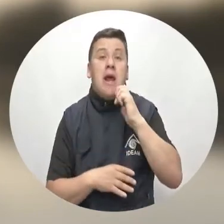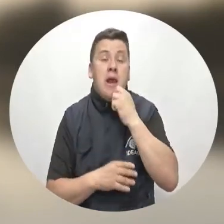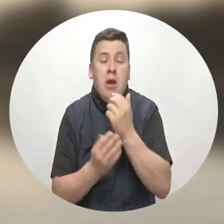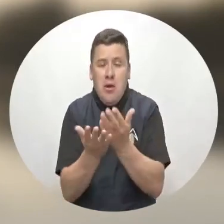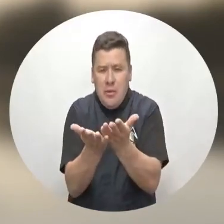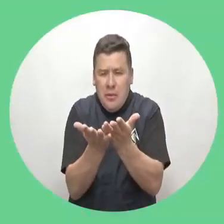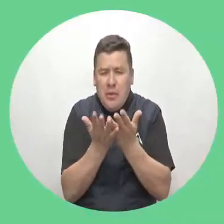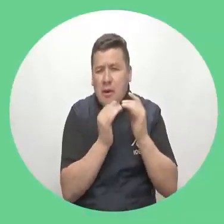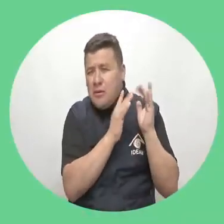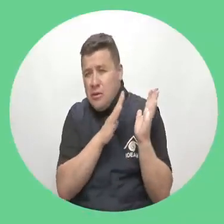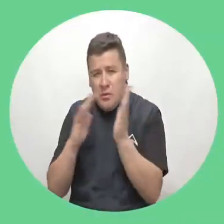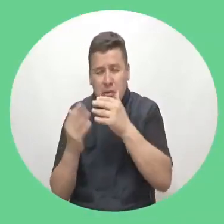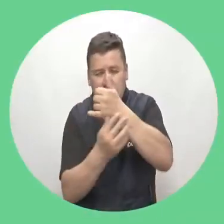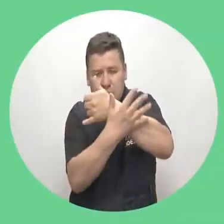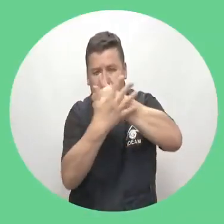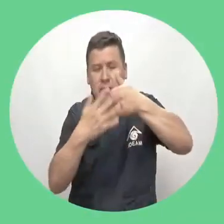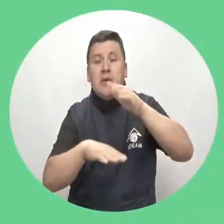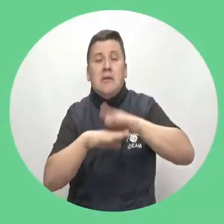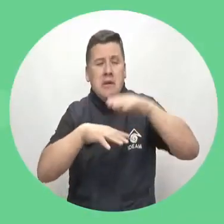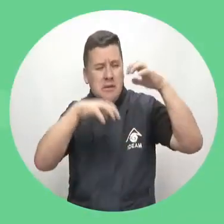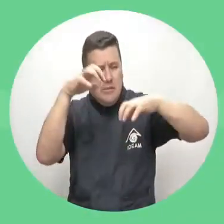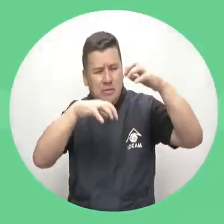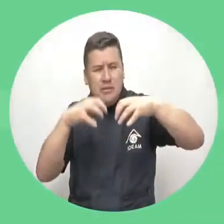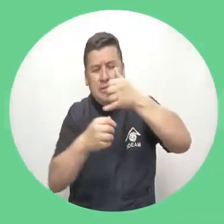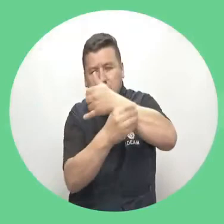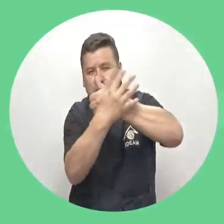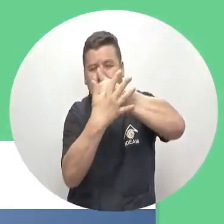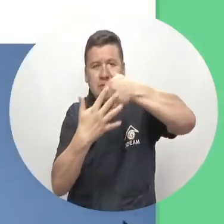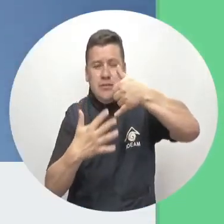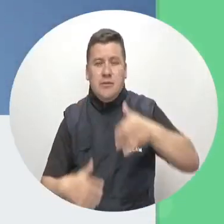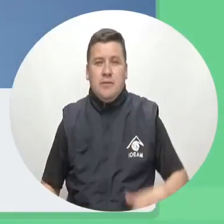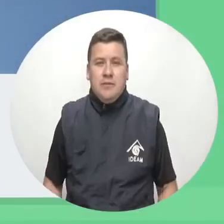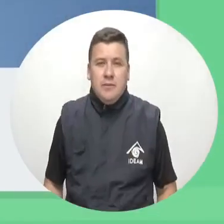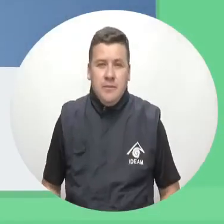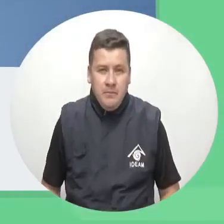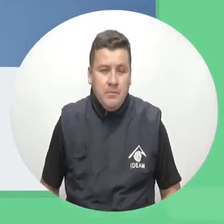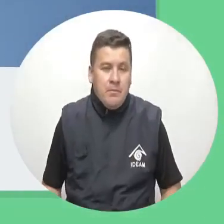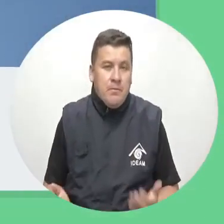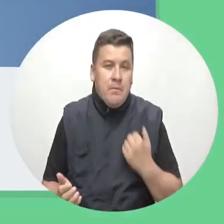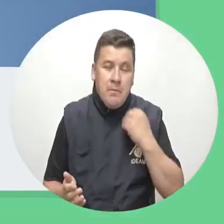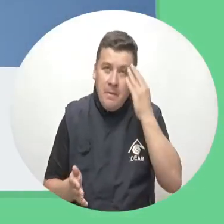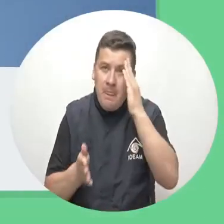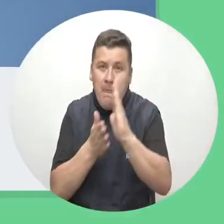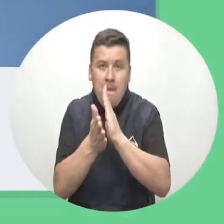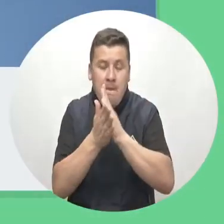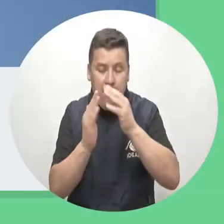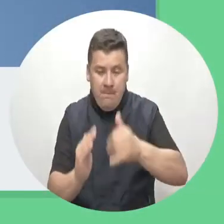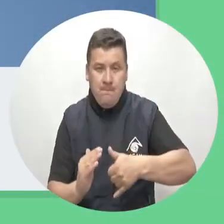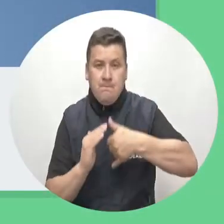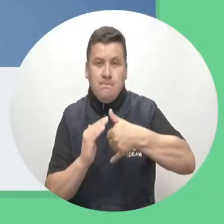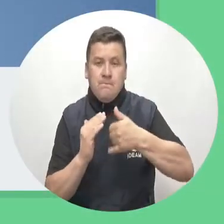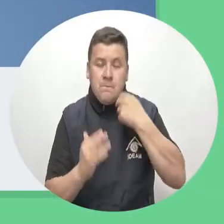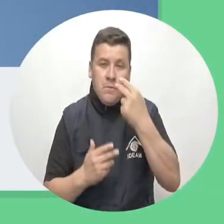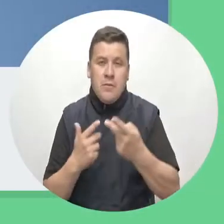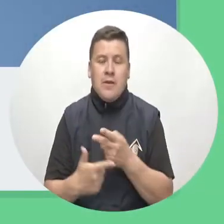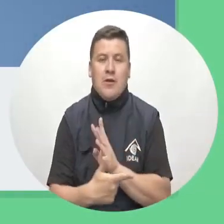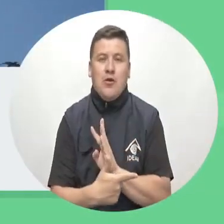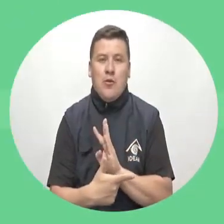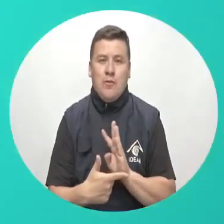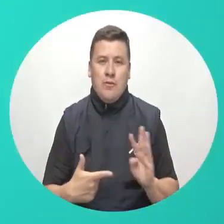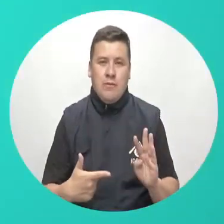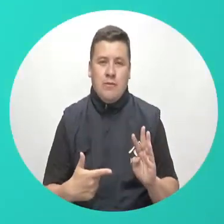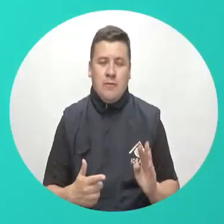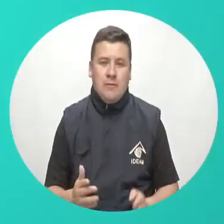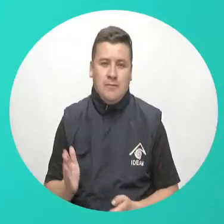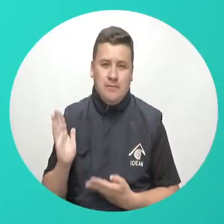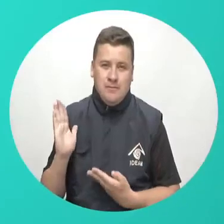También por lluvias hacia el océano Pacífico. Para mayor información sobre el pronóstico del tiempo, visítenos en www.ideam